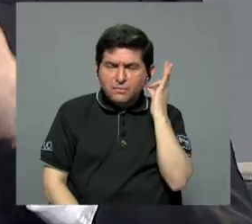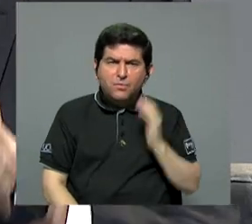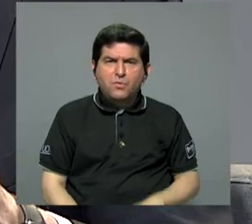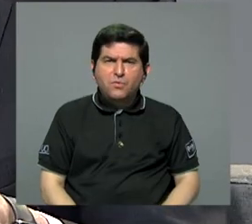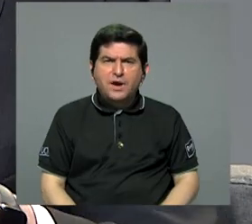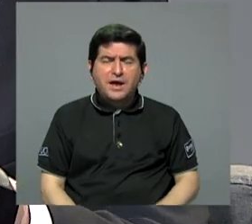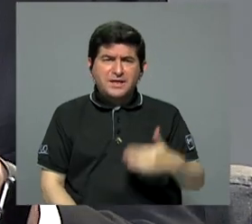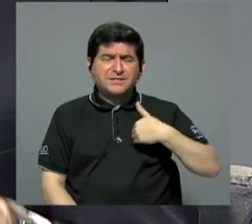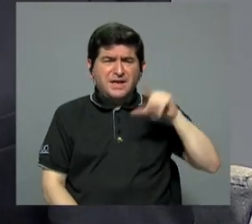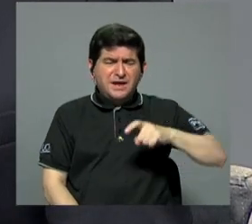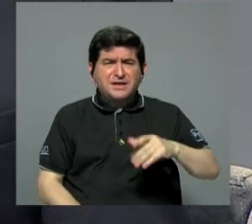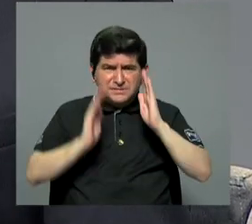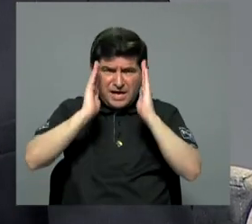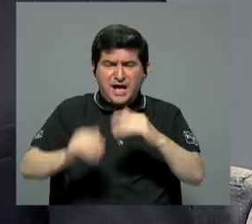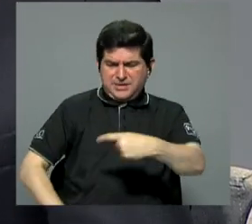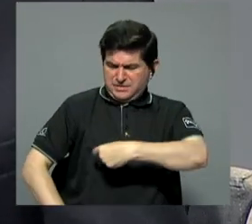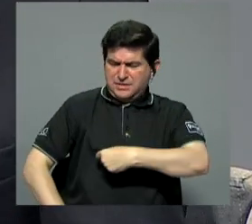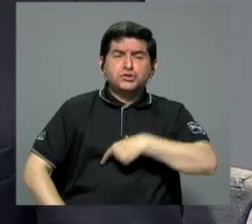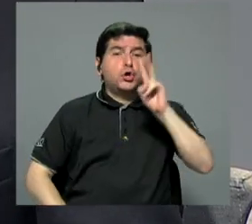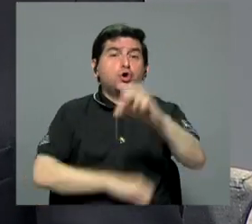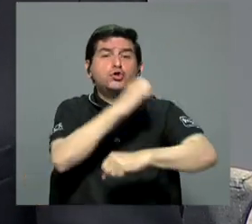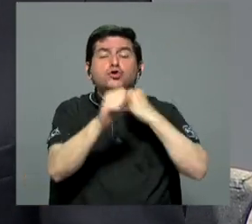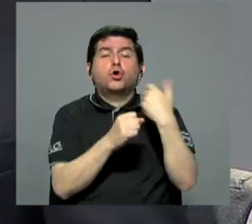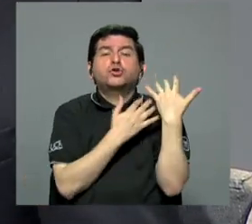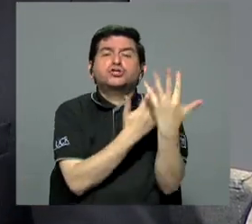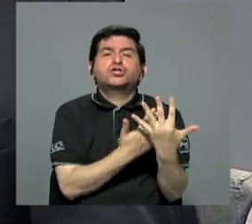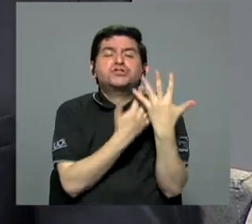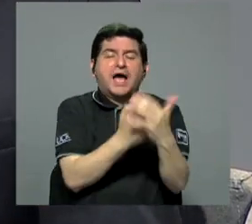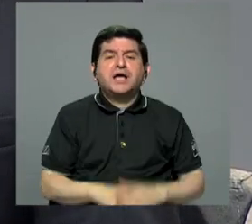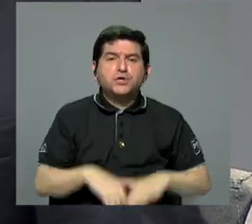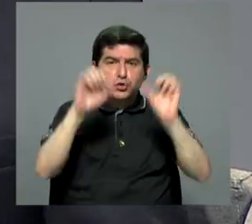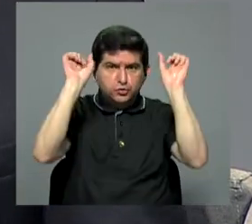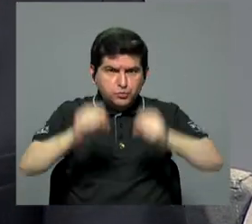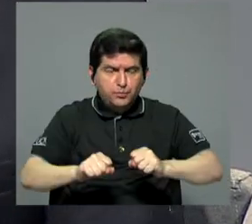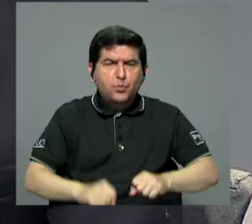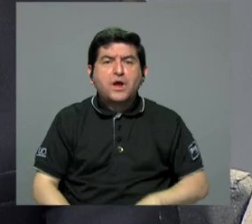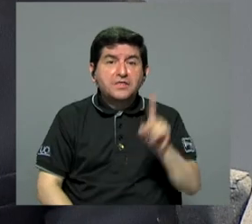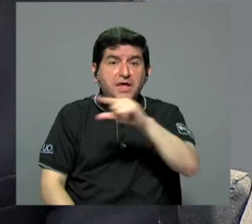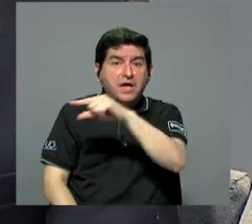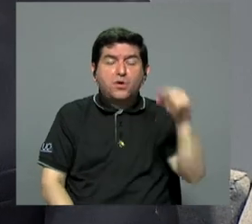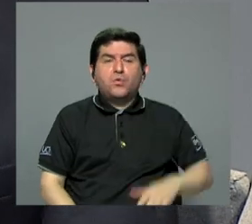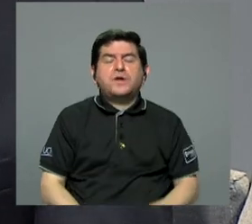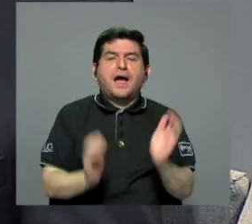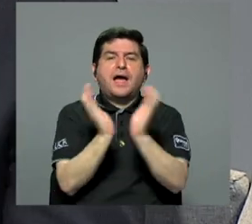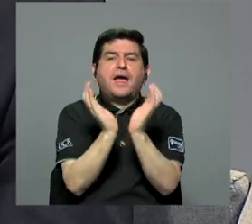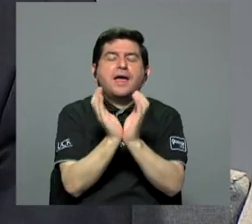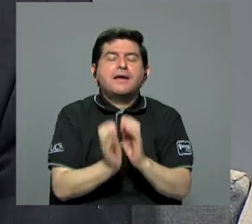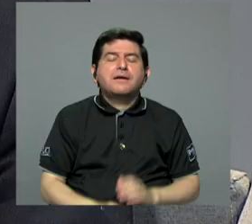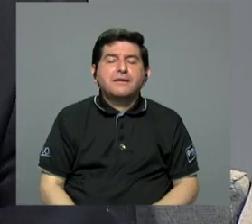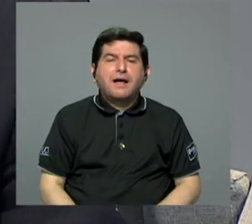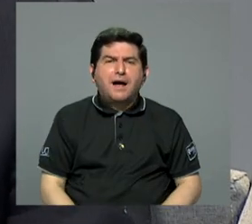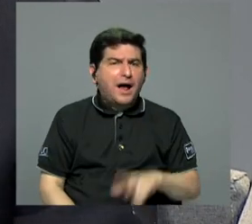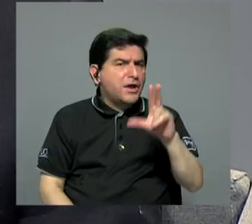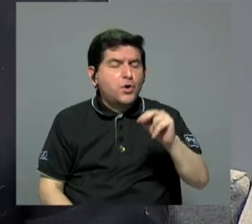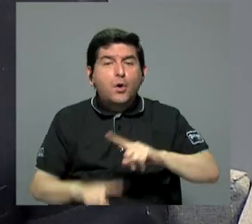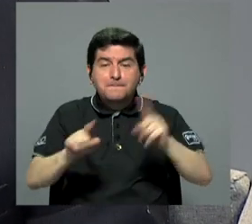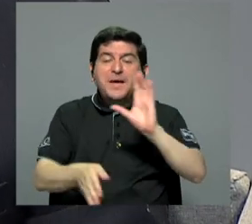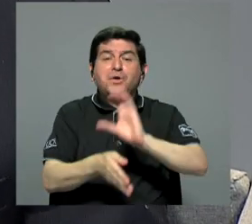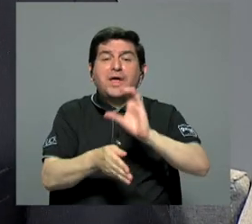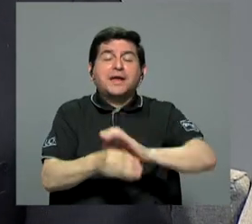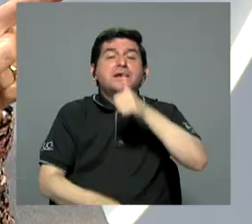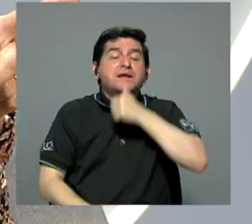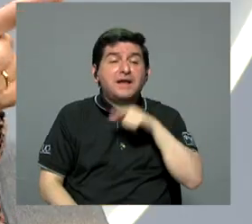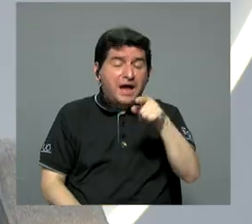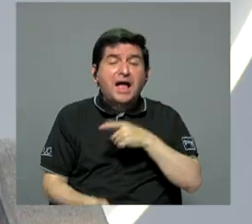que verse una vesícula tiene que esperarse dos años? Pudiendo vérsela en una semana, en una clínica privada, de por sí la Caja tiene que